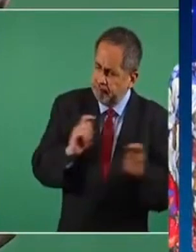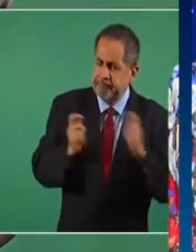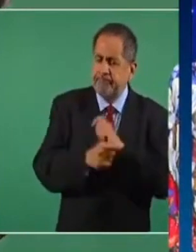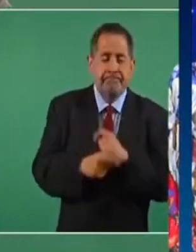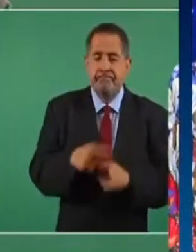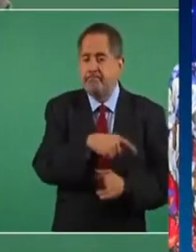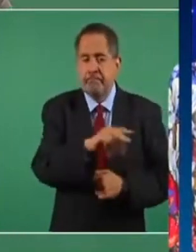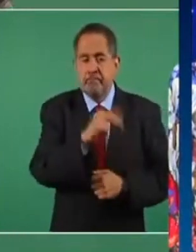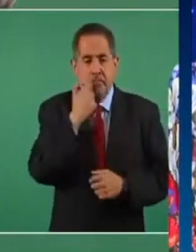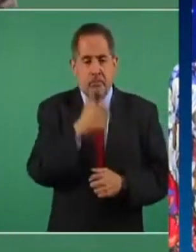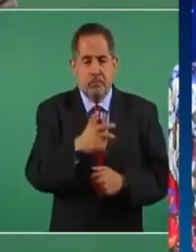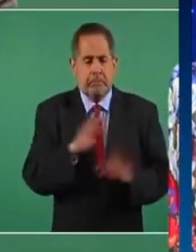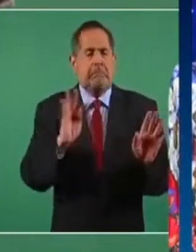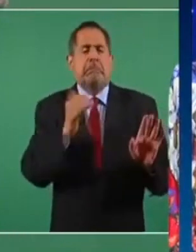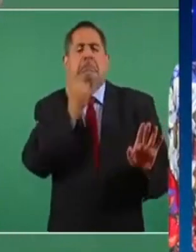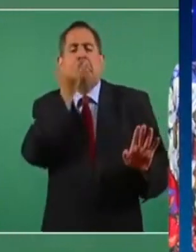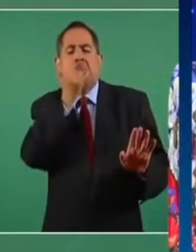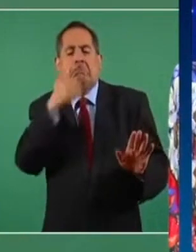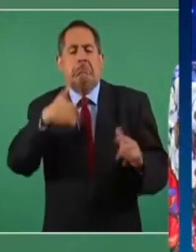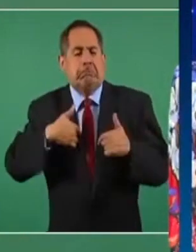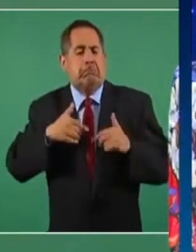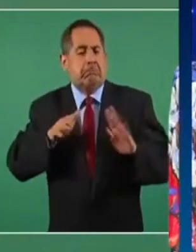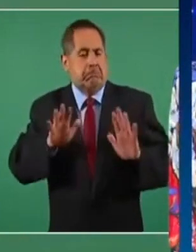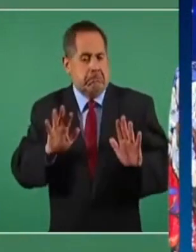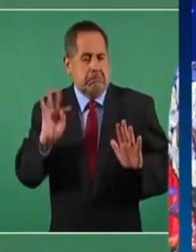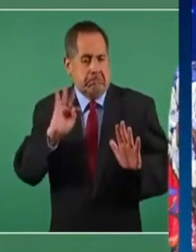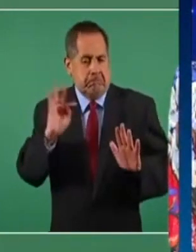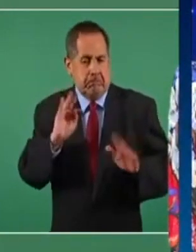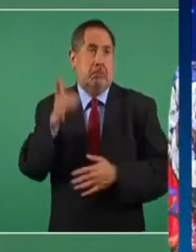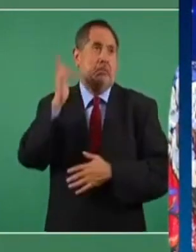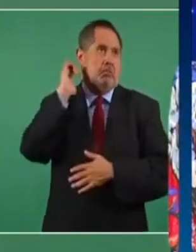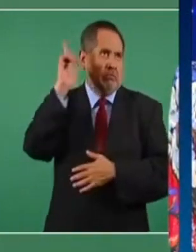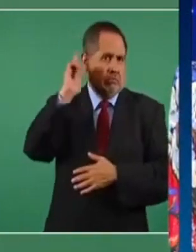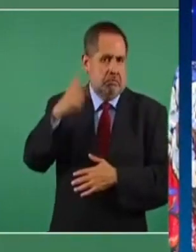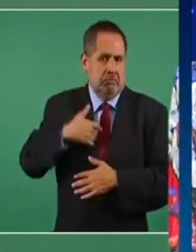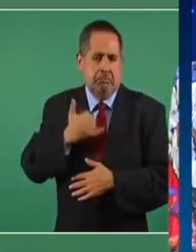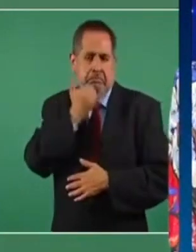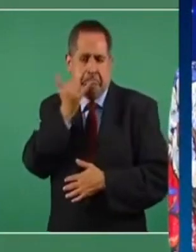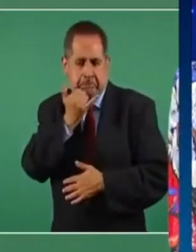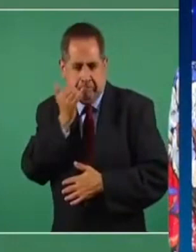a lo mejor me equivoco ¿no? y ojalá me equivoque